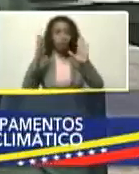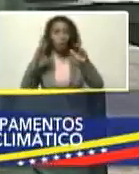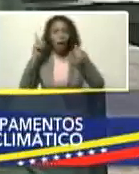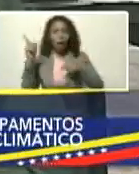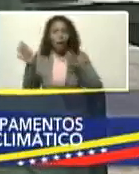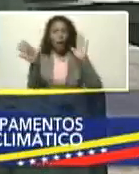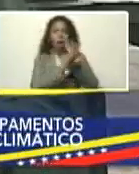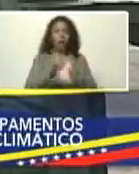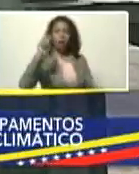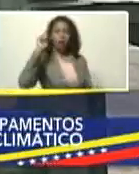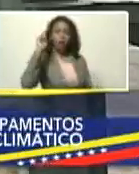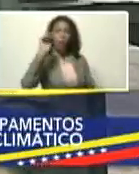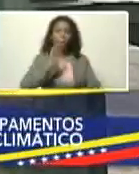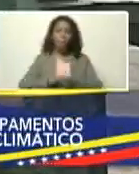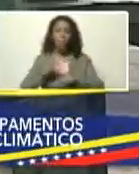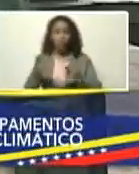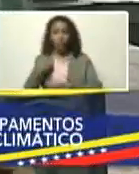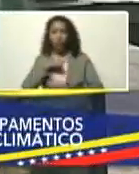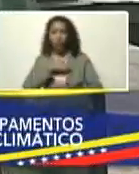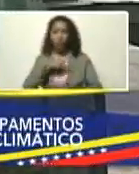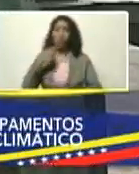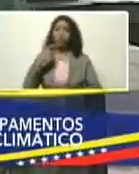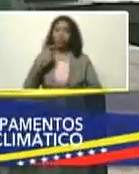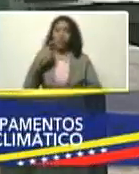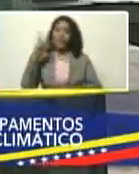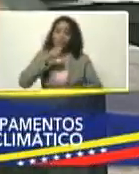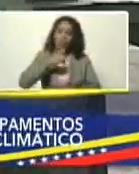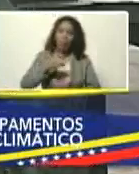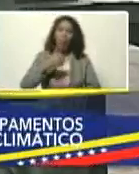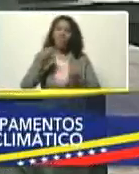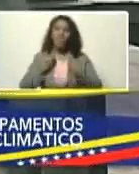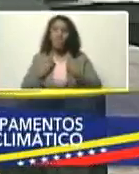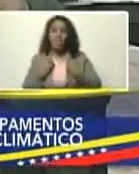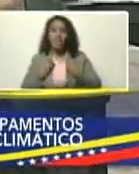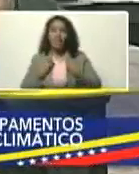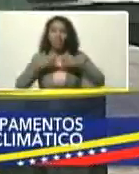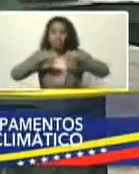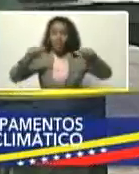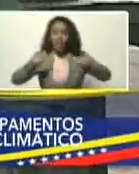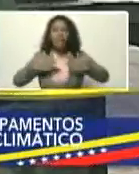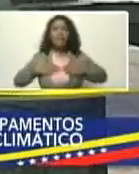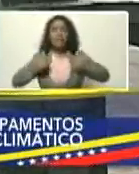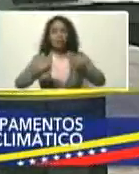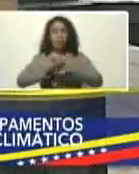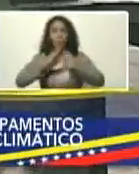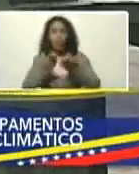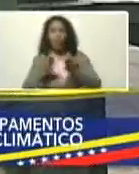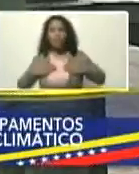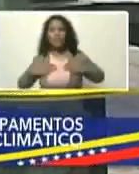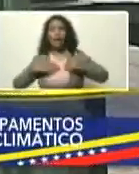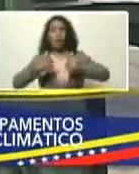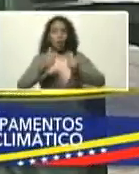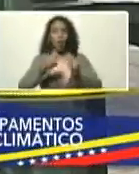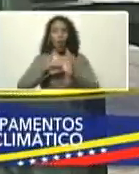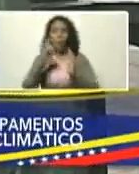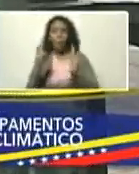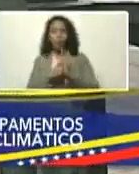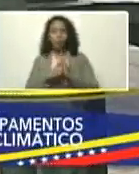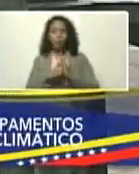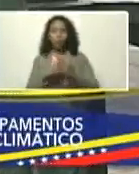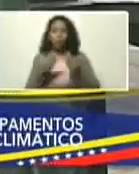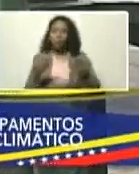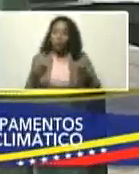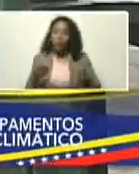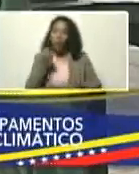constitucional, porque nos merecemos, vivir, en una tierra, sana, en un planeta, sano, porque al final, es nuestra casa, así que,